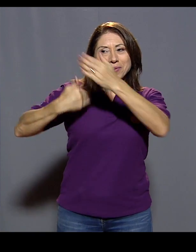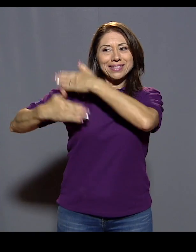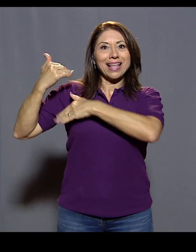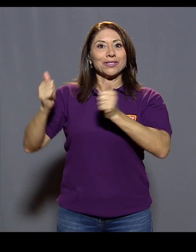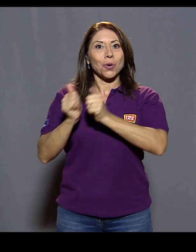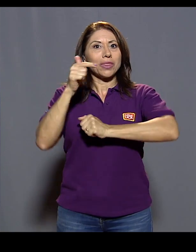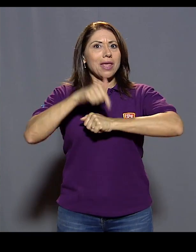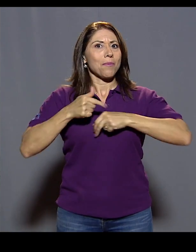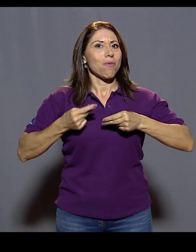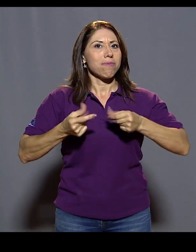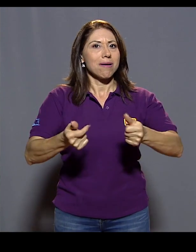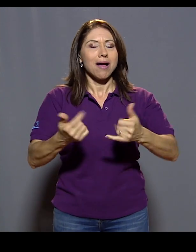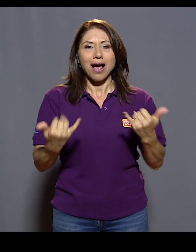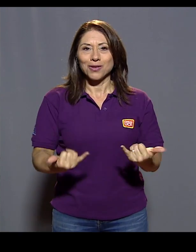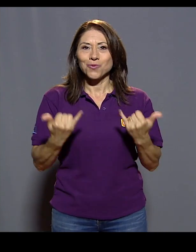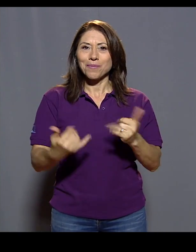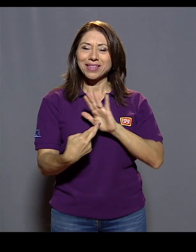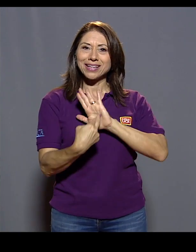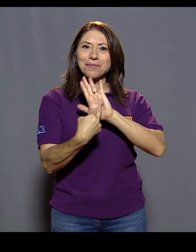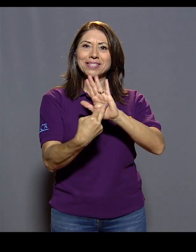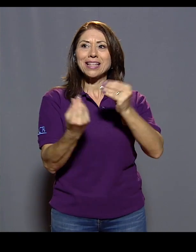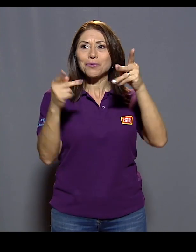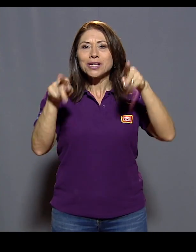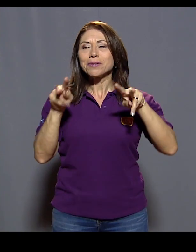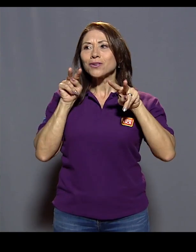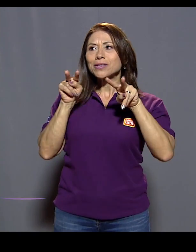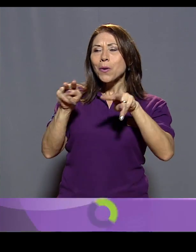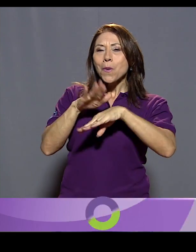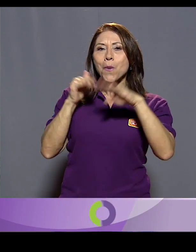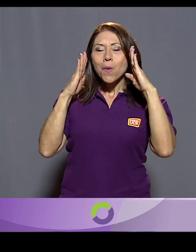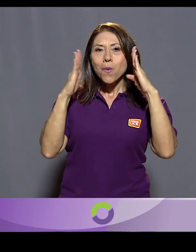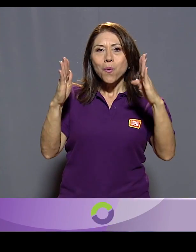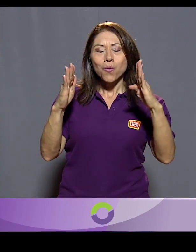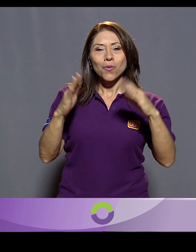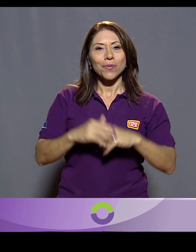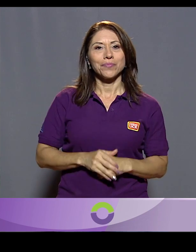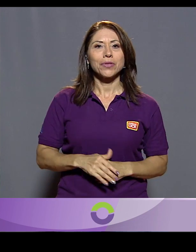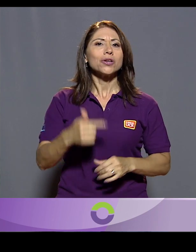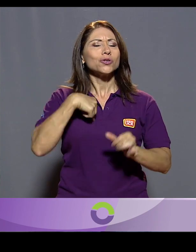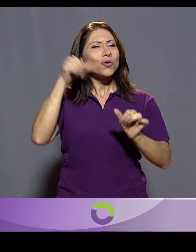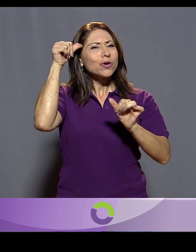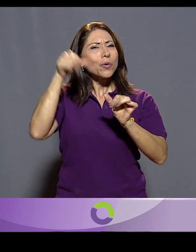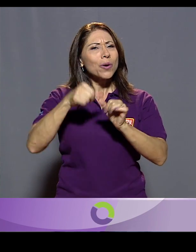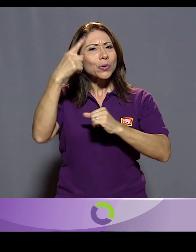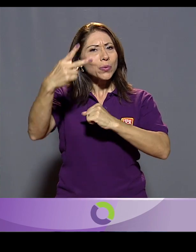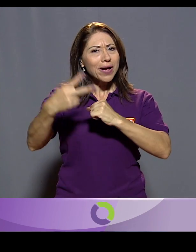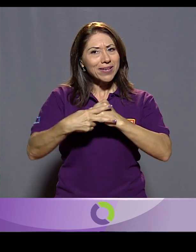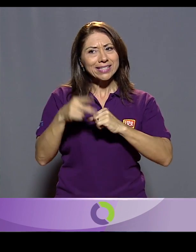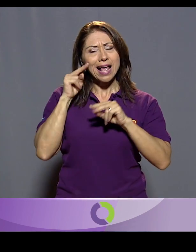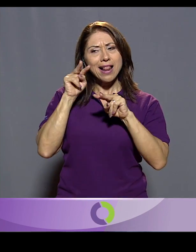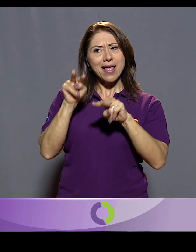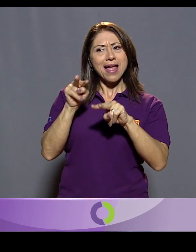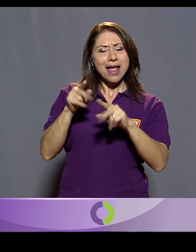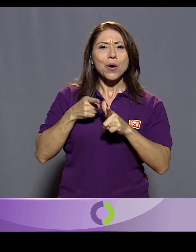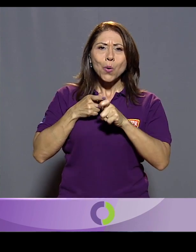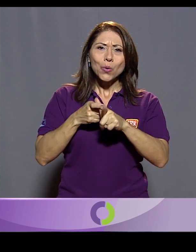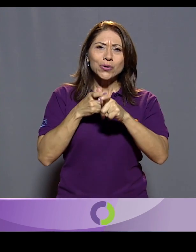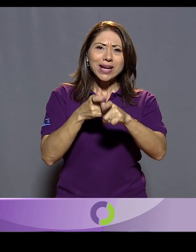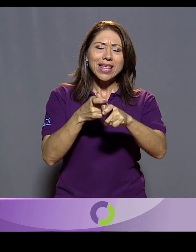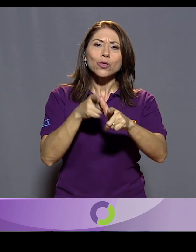representa la inspiración de muchos. Lo recuerdo una vez corriendo en una carrera que se llama, era la media maratón